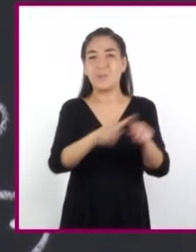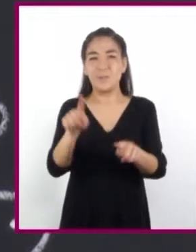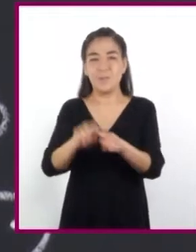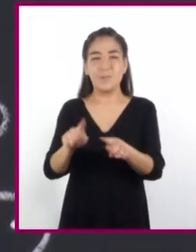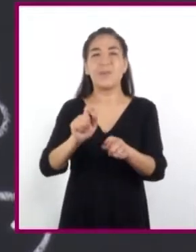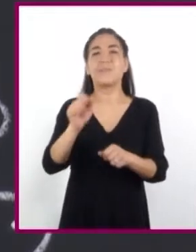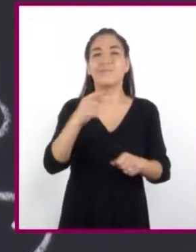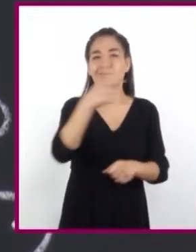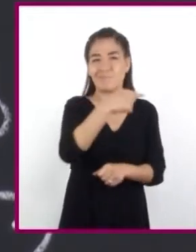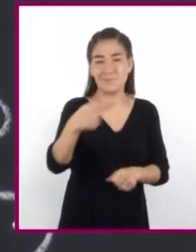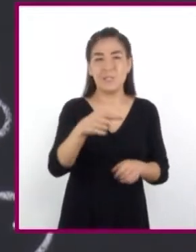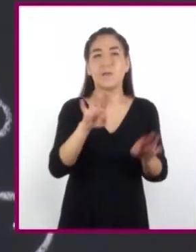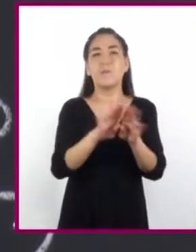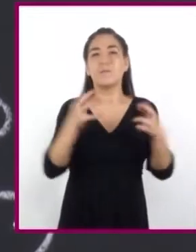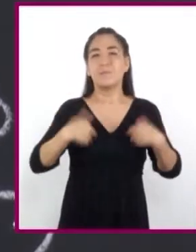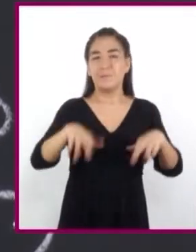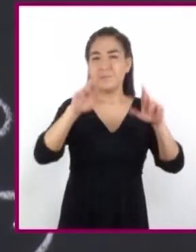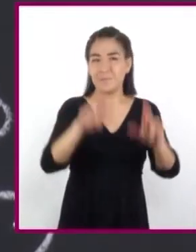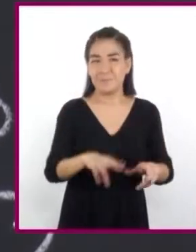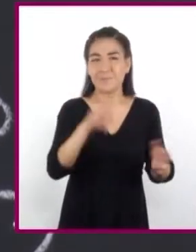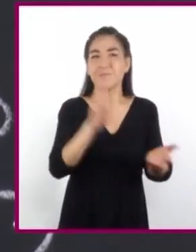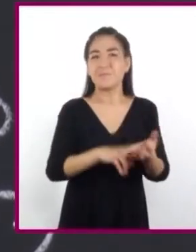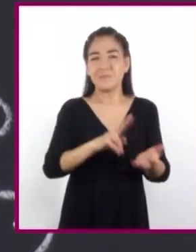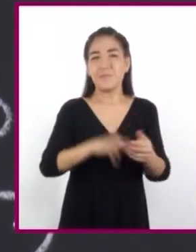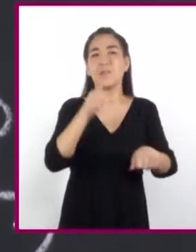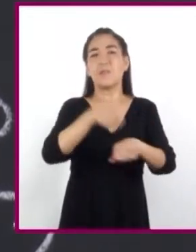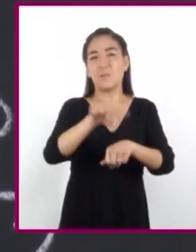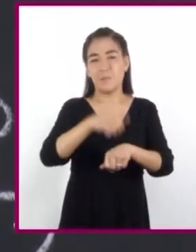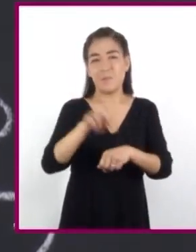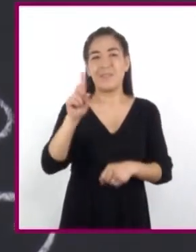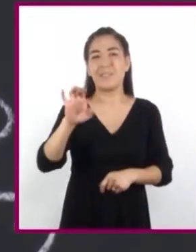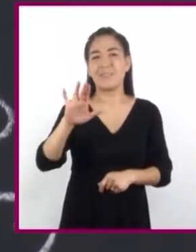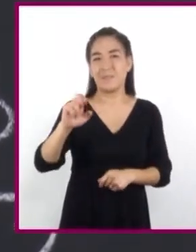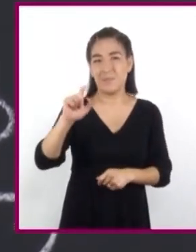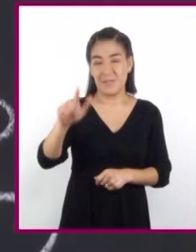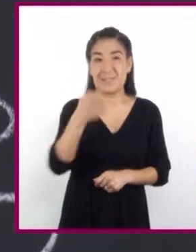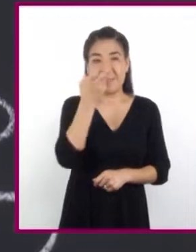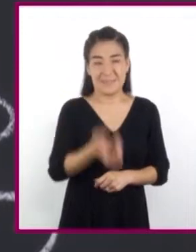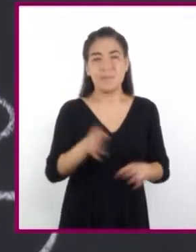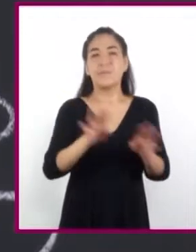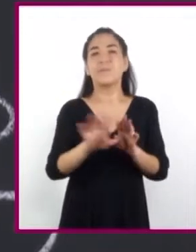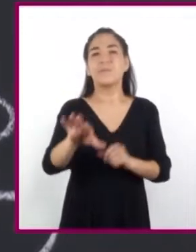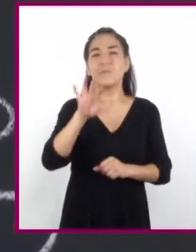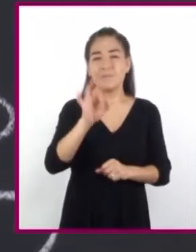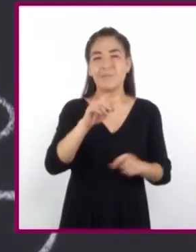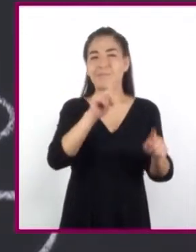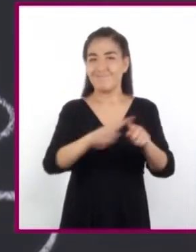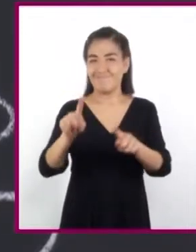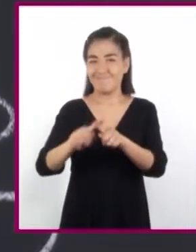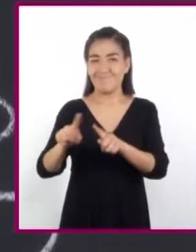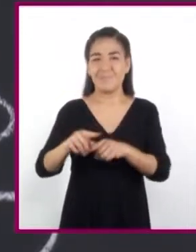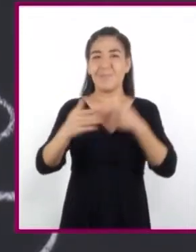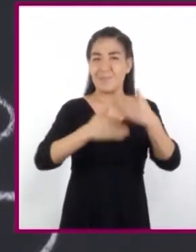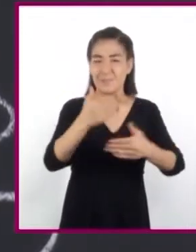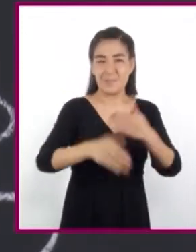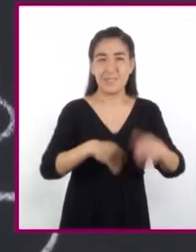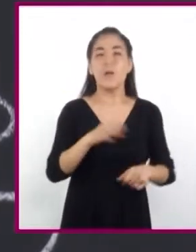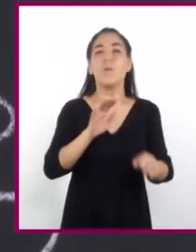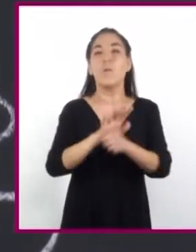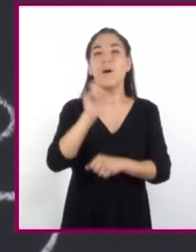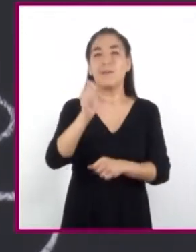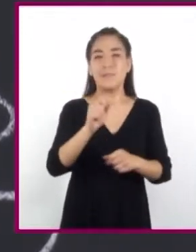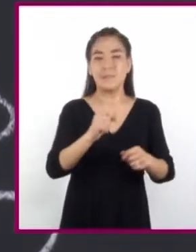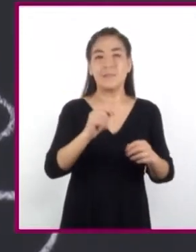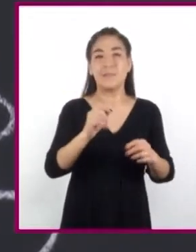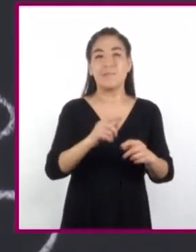tienen su representación equivalente en números decimales. Esta se obtiene por diversos procedimientos. Uno de ellos es